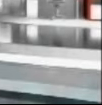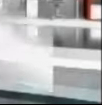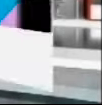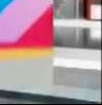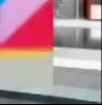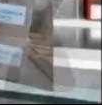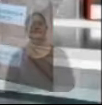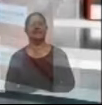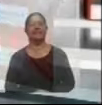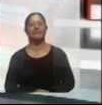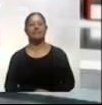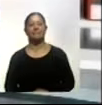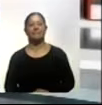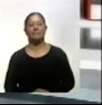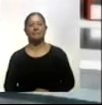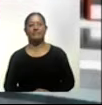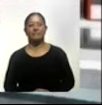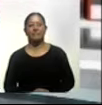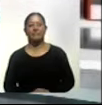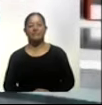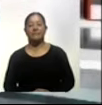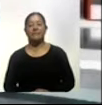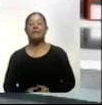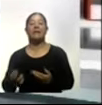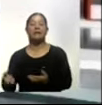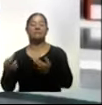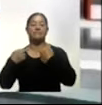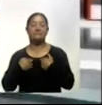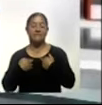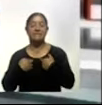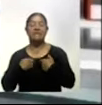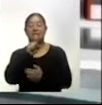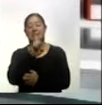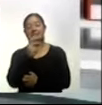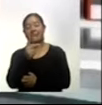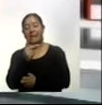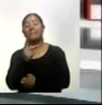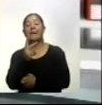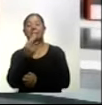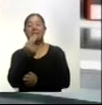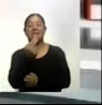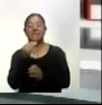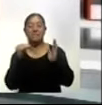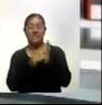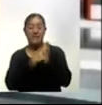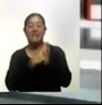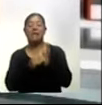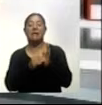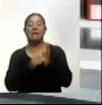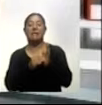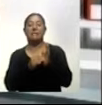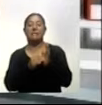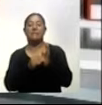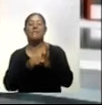noticias. Recibe la Secretaría de Salud del Estado más de 25 mil insumos para personal médico que atiende a